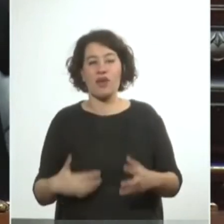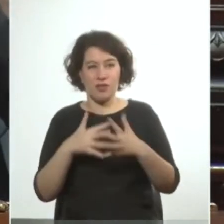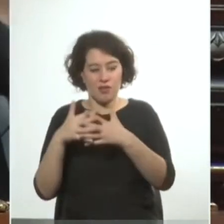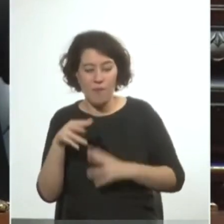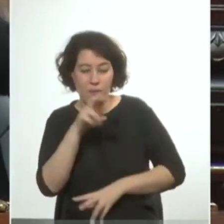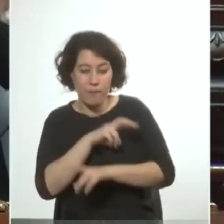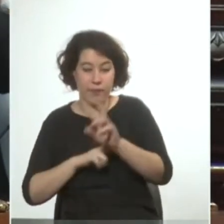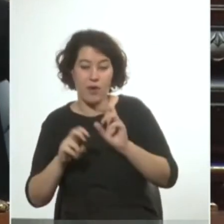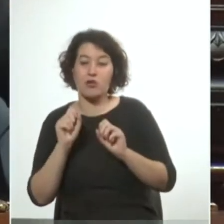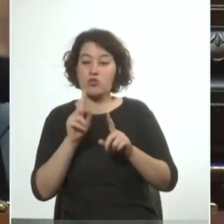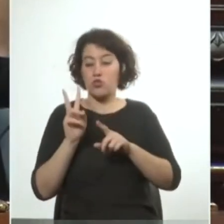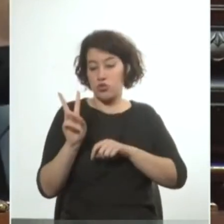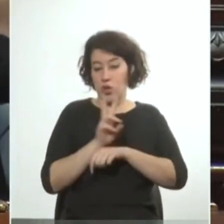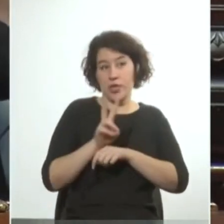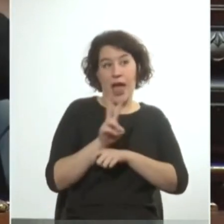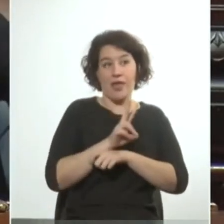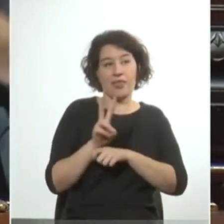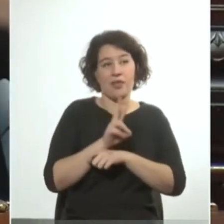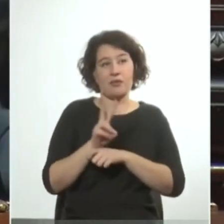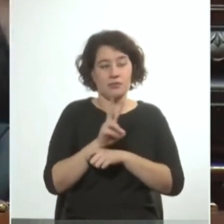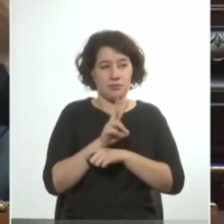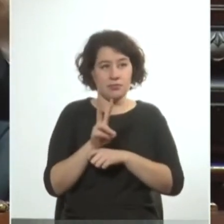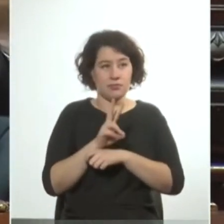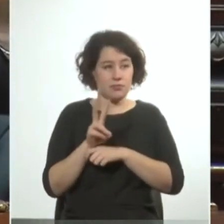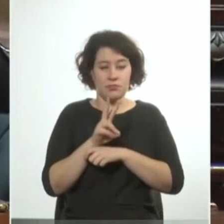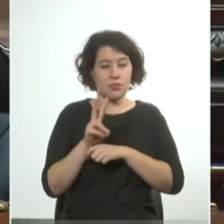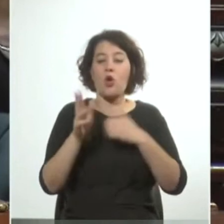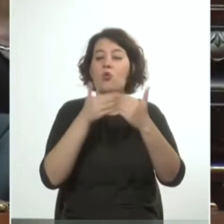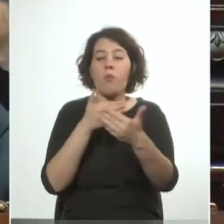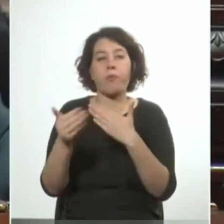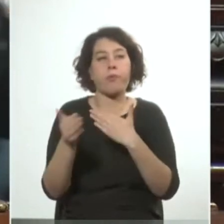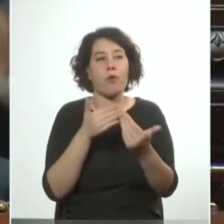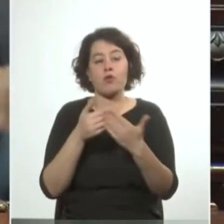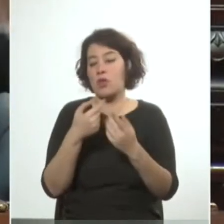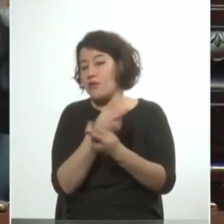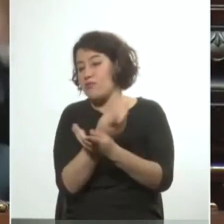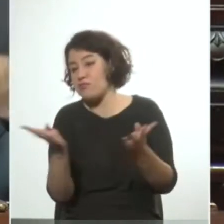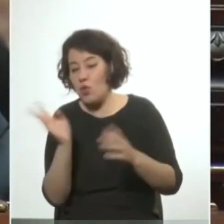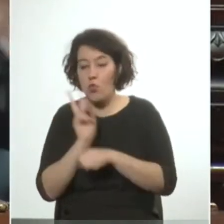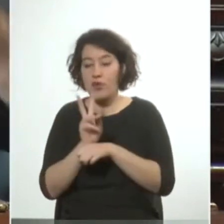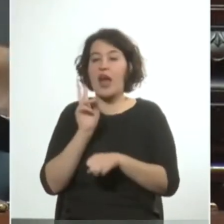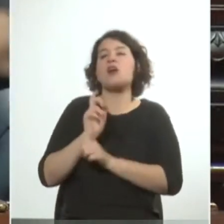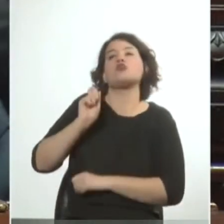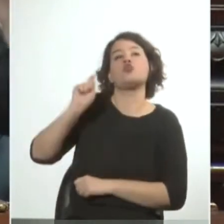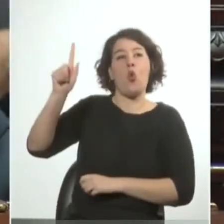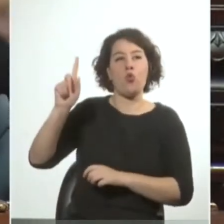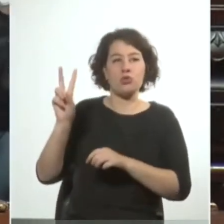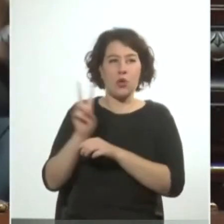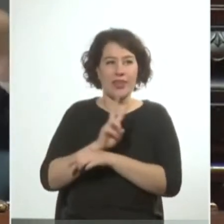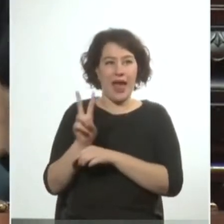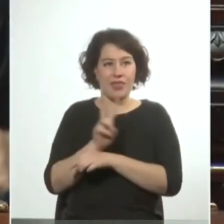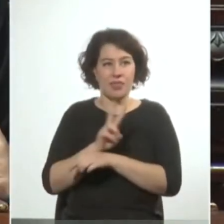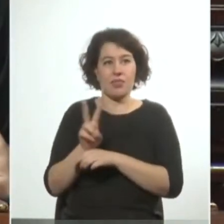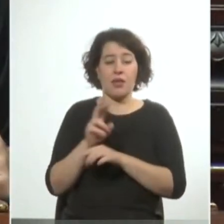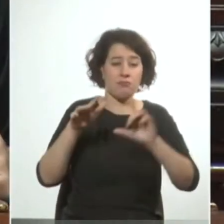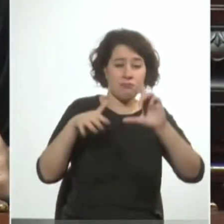trasladar su seguridad interna a cualquier costo la preservación de su seguridad interna a cualquier costo sobre